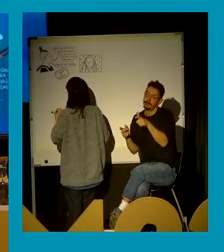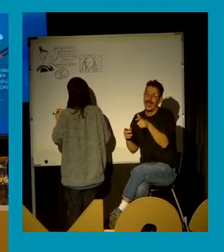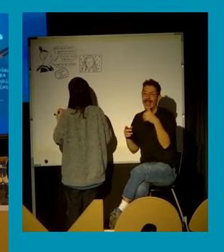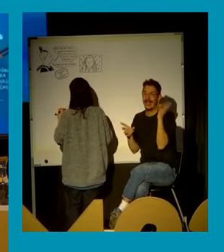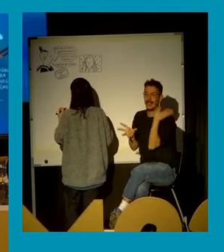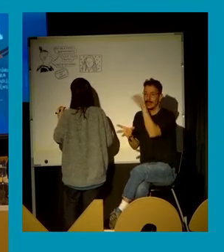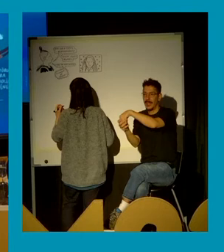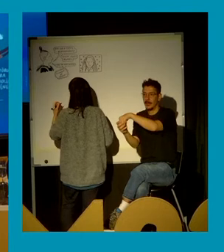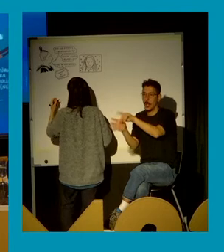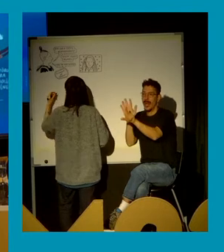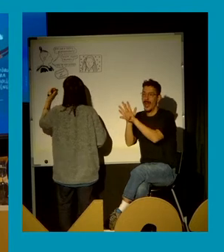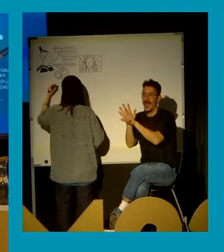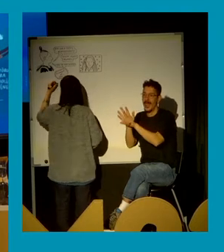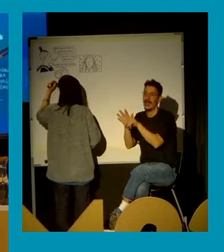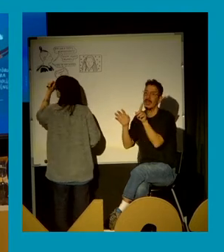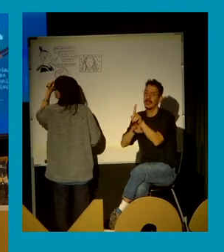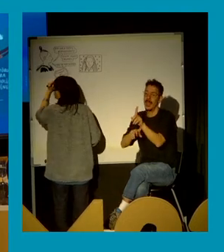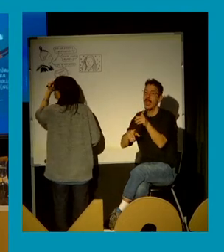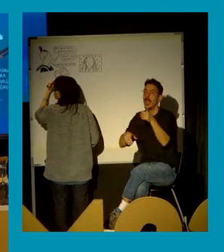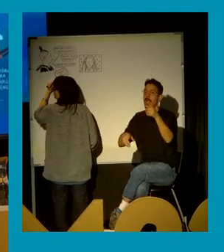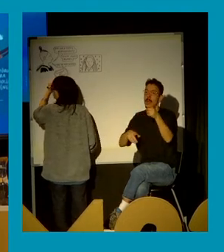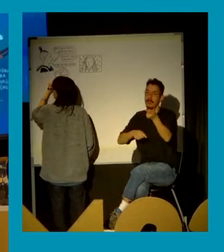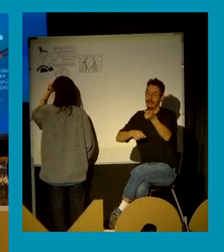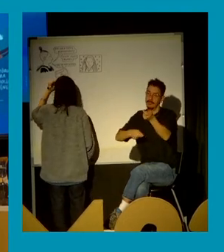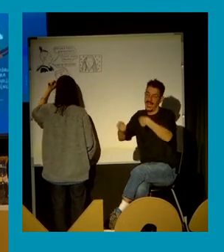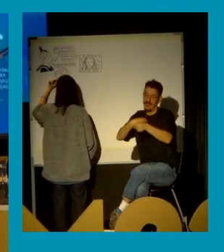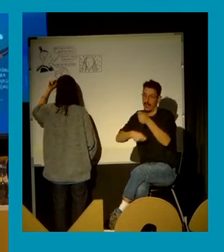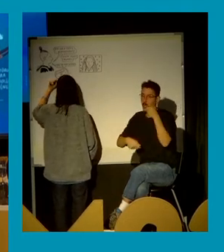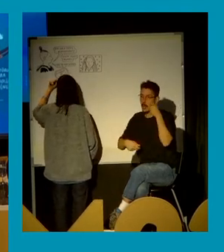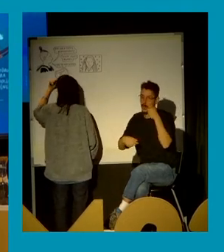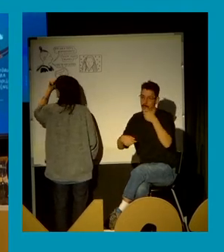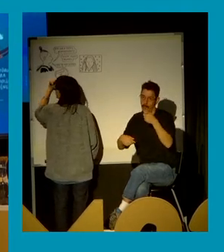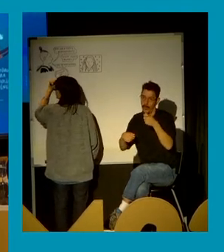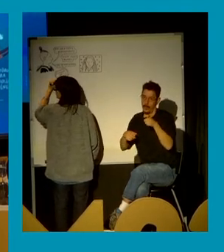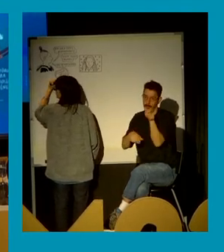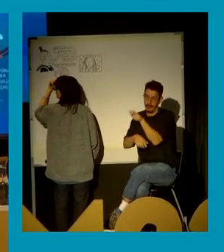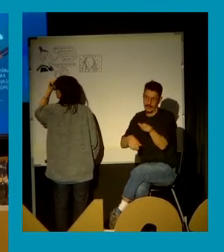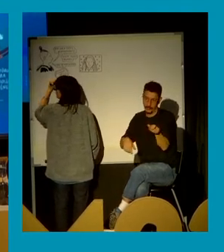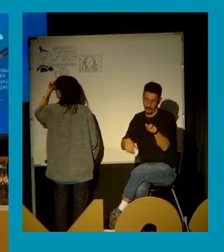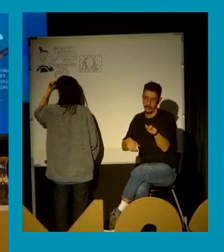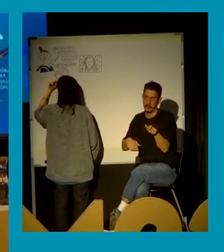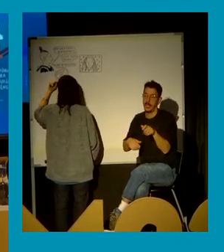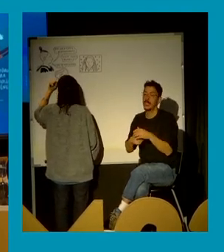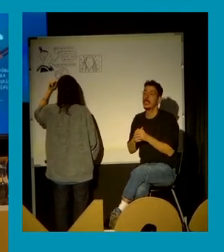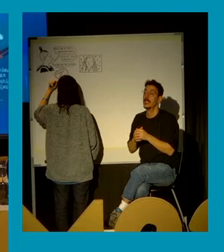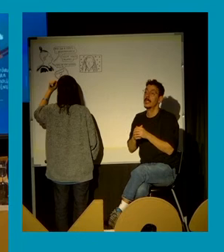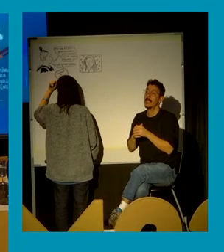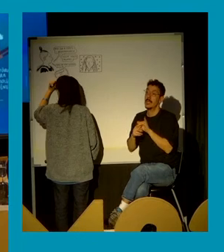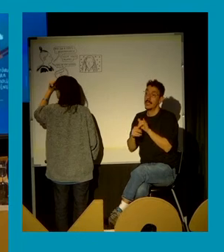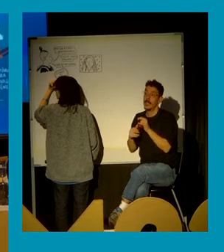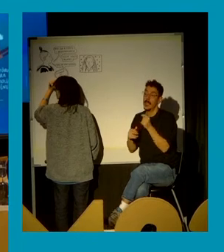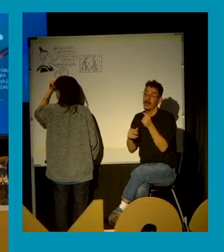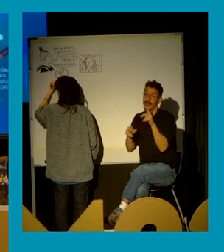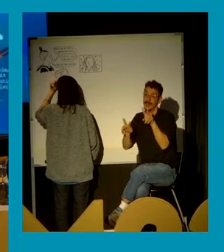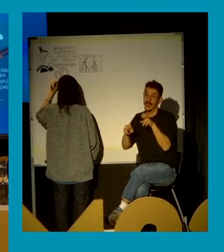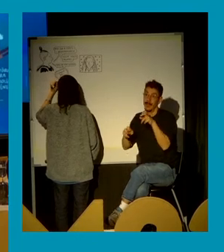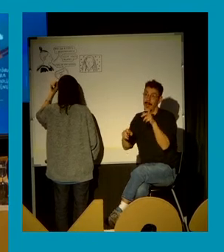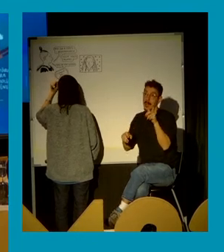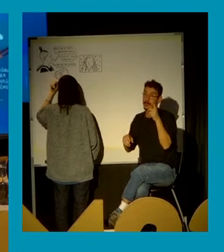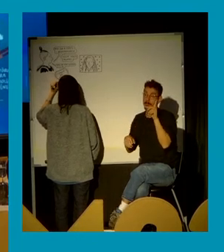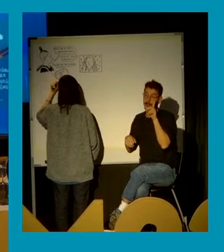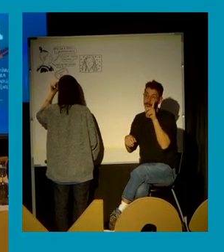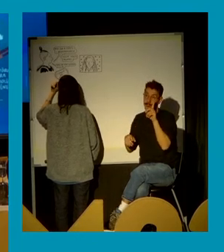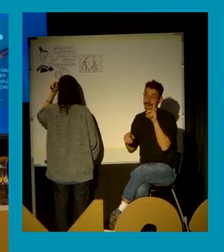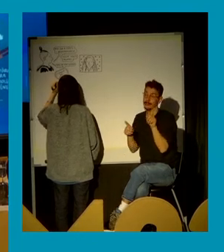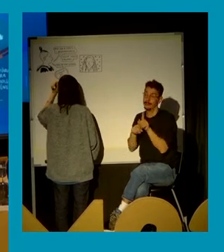sobre el abolicionismo de la prostitución. Y esto nos muestra cómo, dentro de esa hoja de ruta, a veces